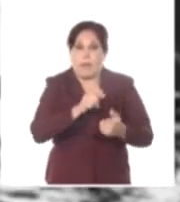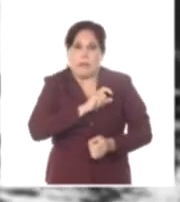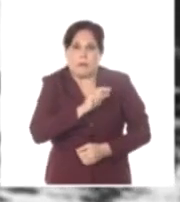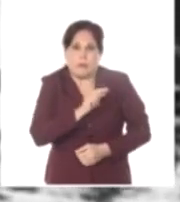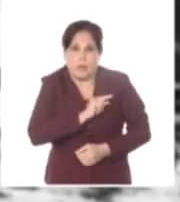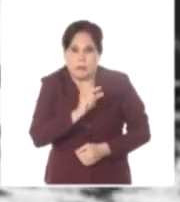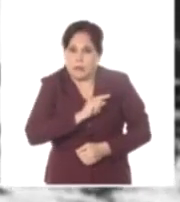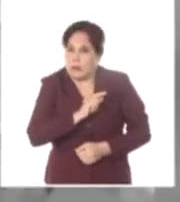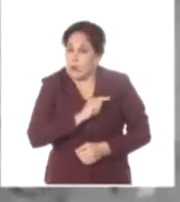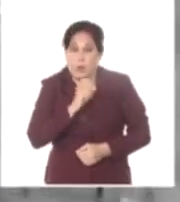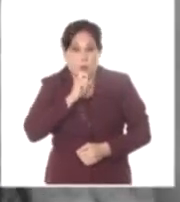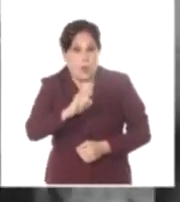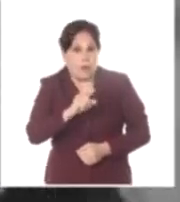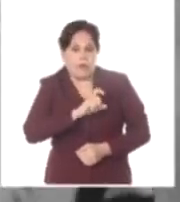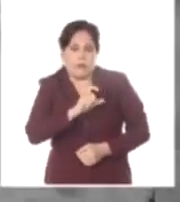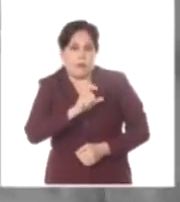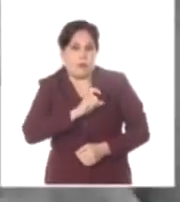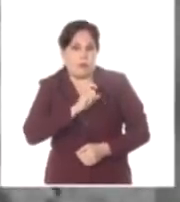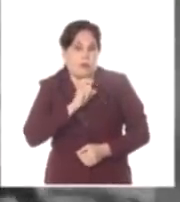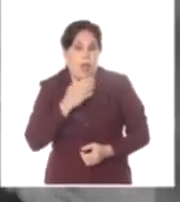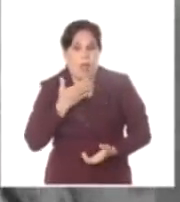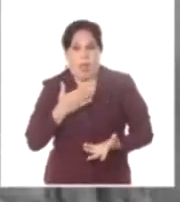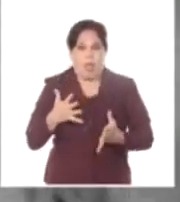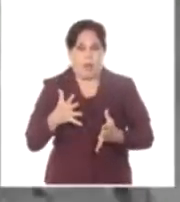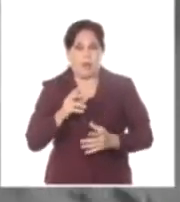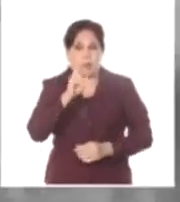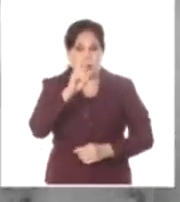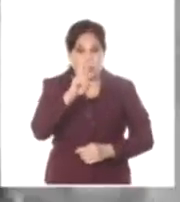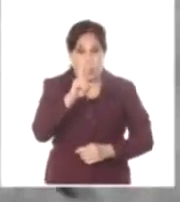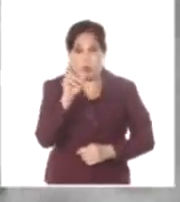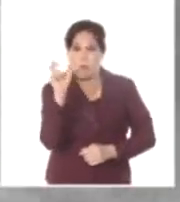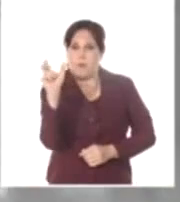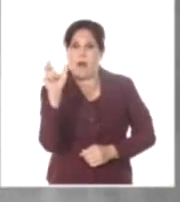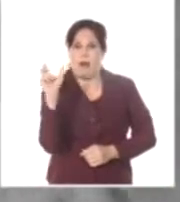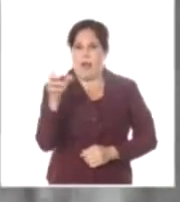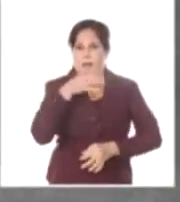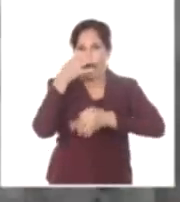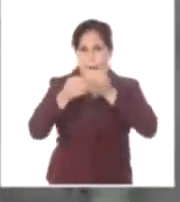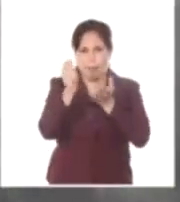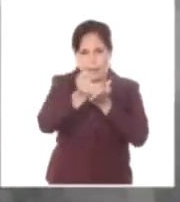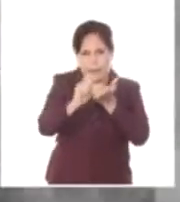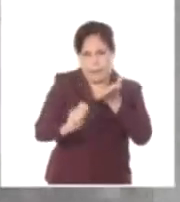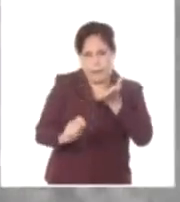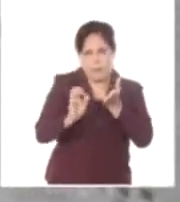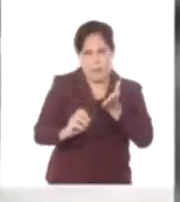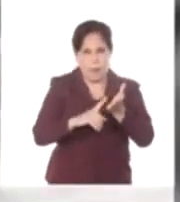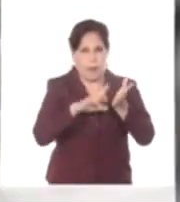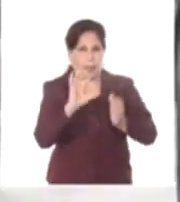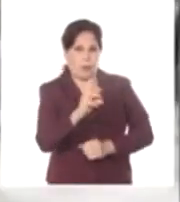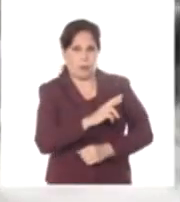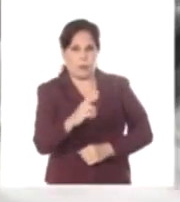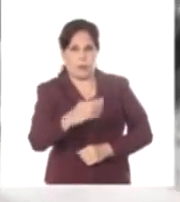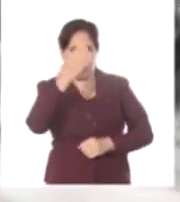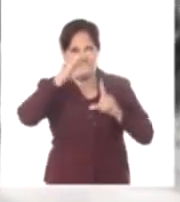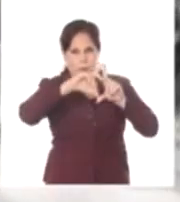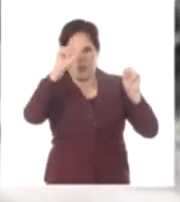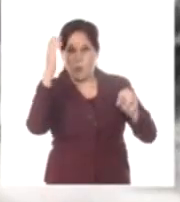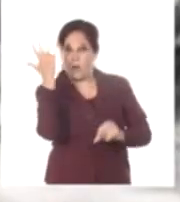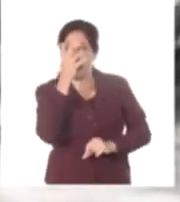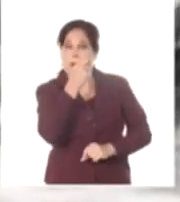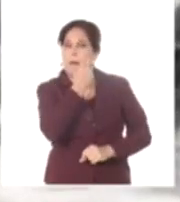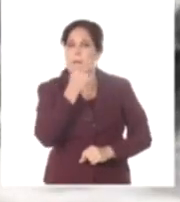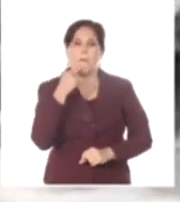fuerte el corazón. Con solo dos palabras expresaría el delegado del partido revolucionario cubano